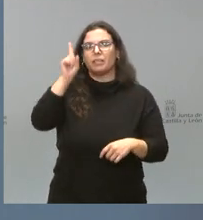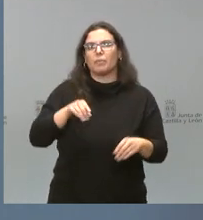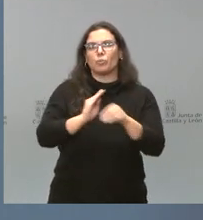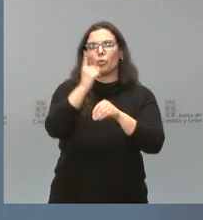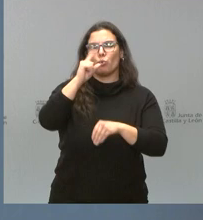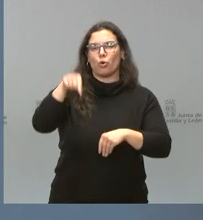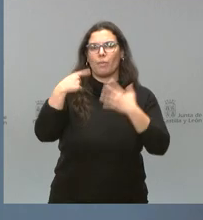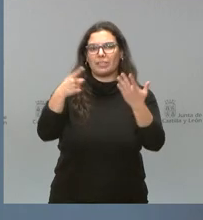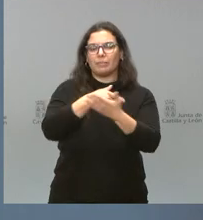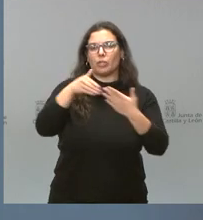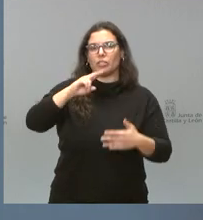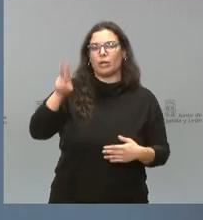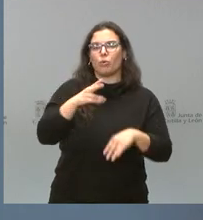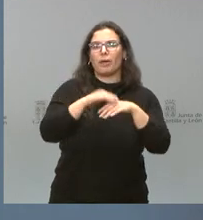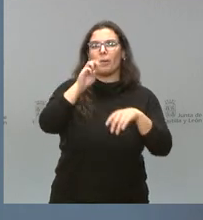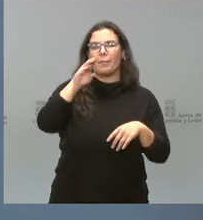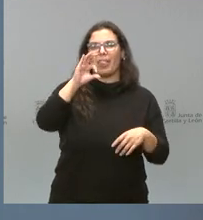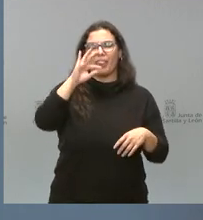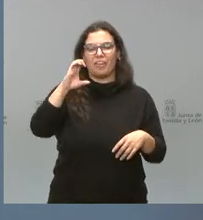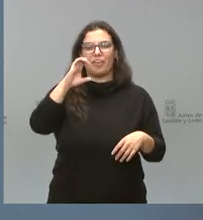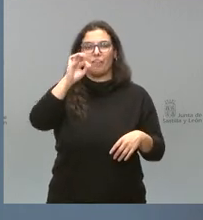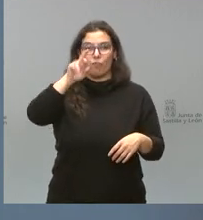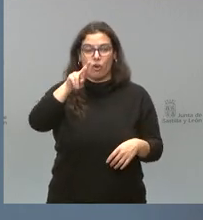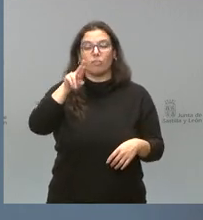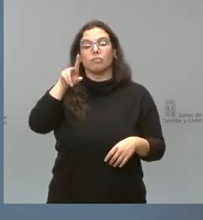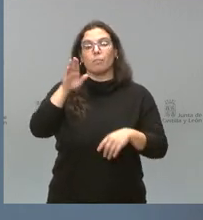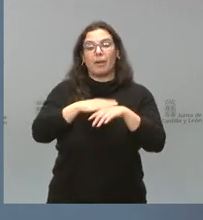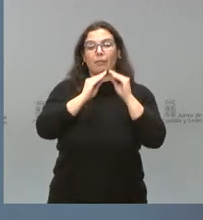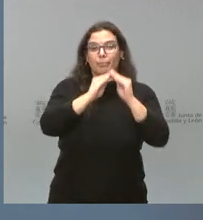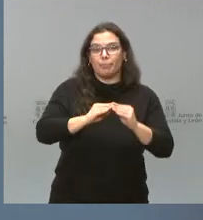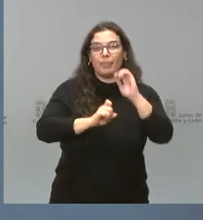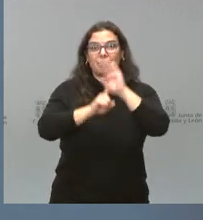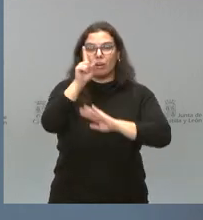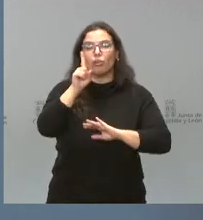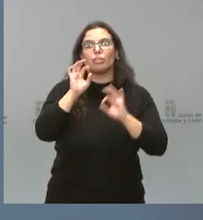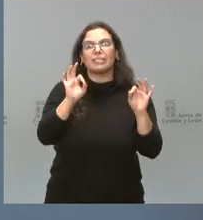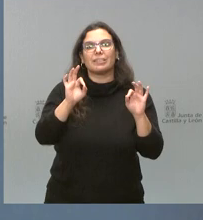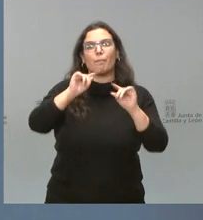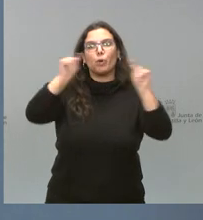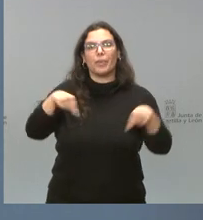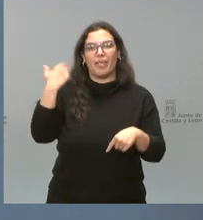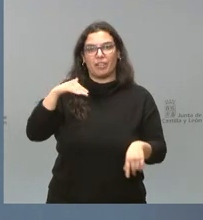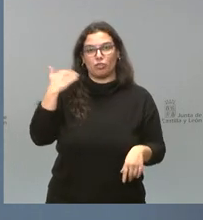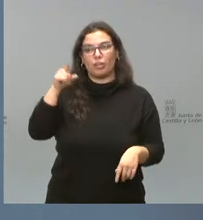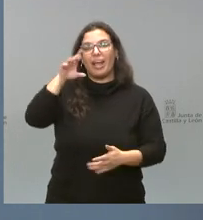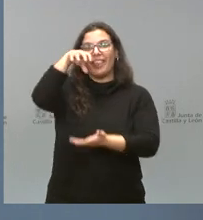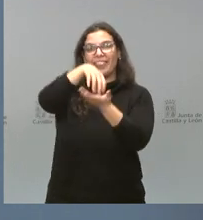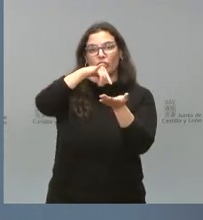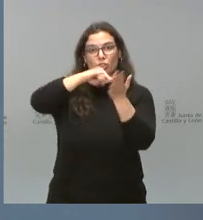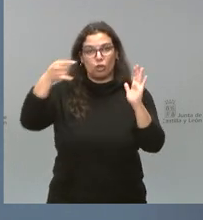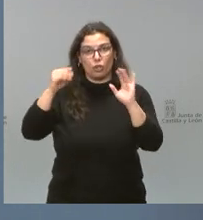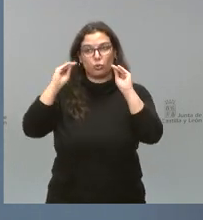de euros para CSFOR, para innovación, desarrollo, en este caso, en la provincia de Soria. el centro tecnológico